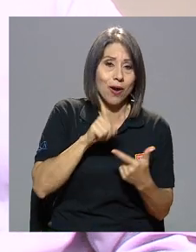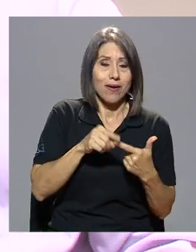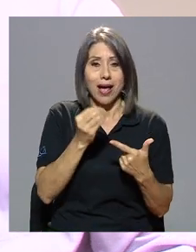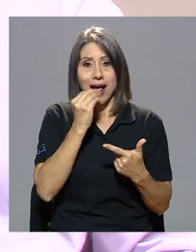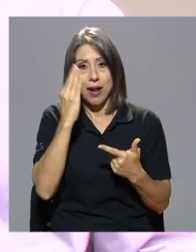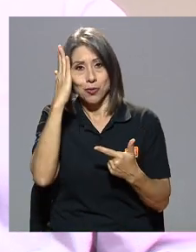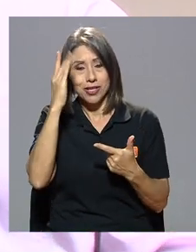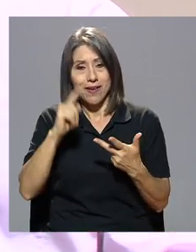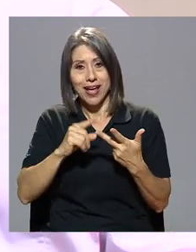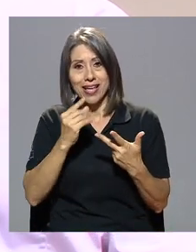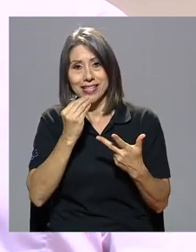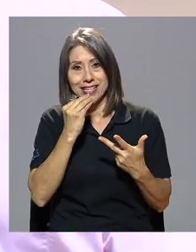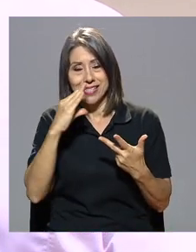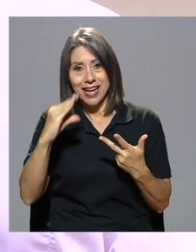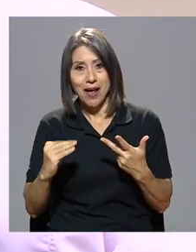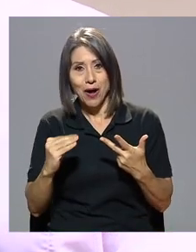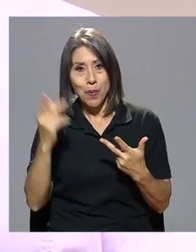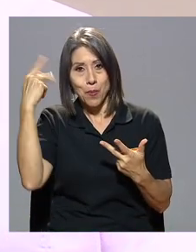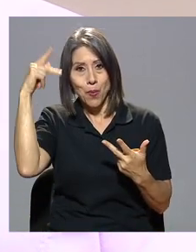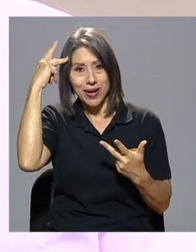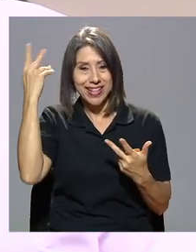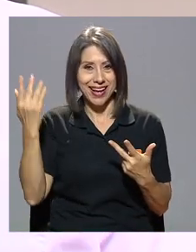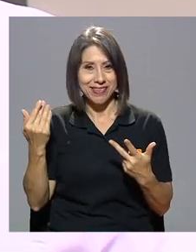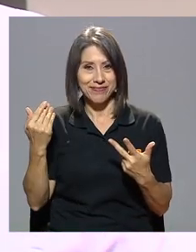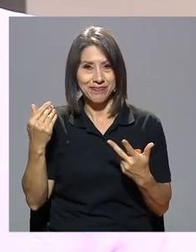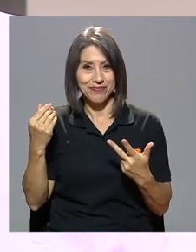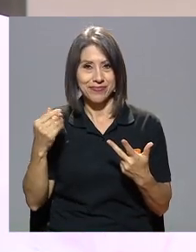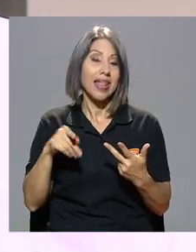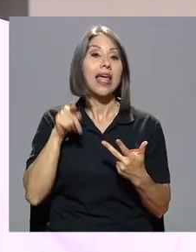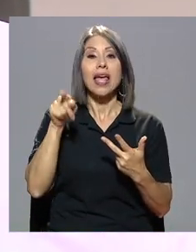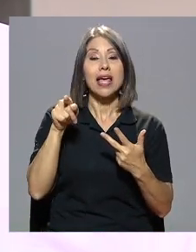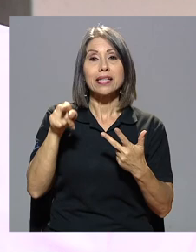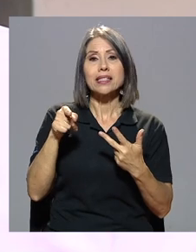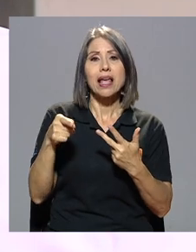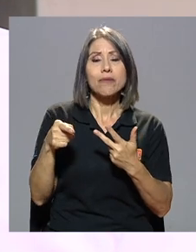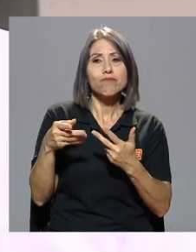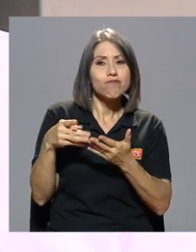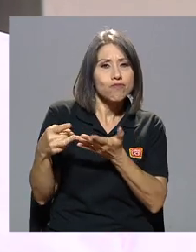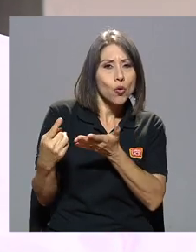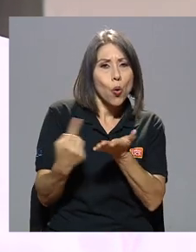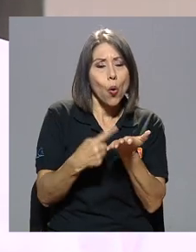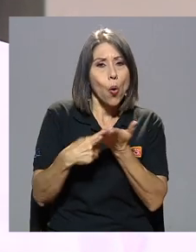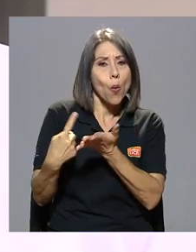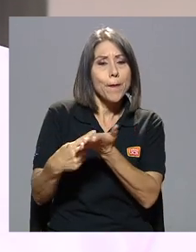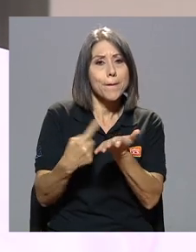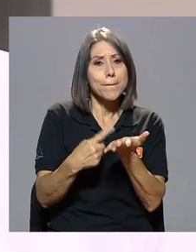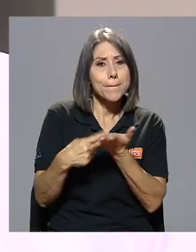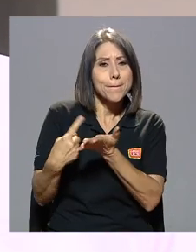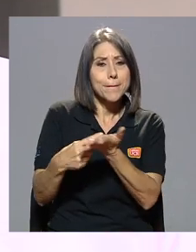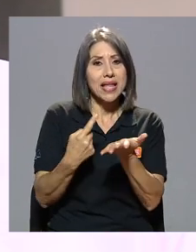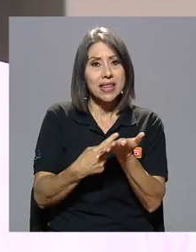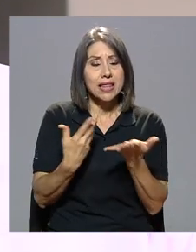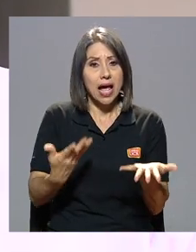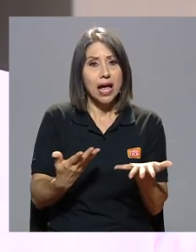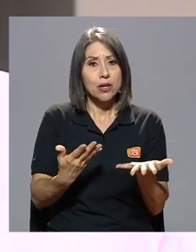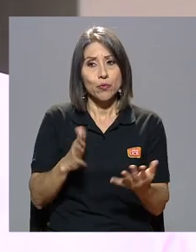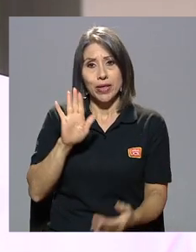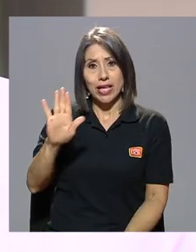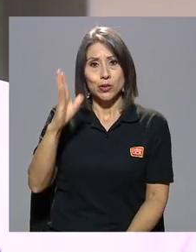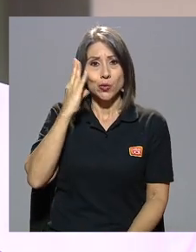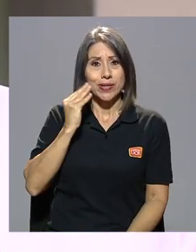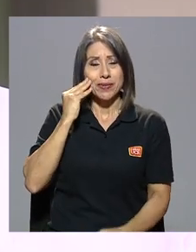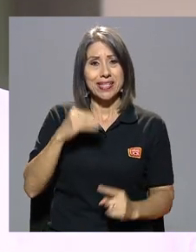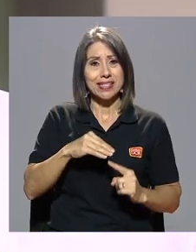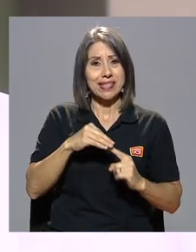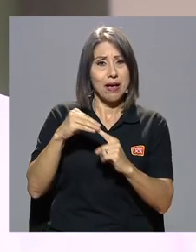desayunaba, se almorzaba y se cenaba política. ¿Ese comentario es un comentario que en la vivencia